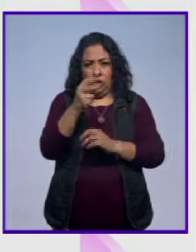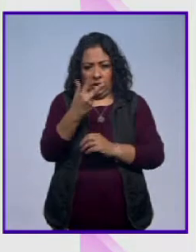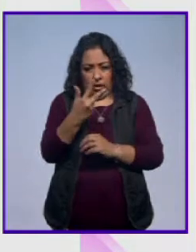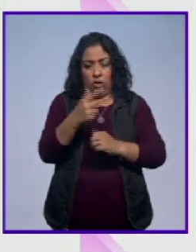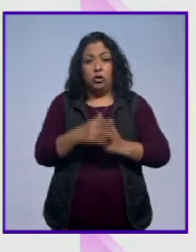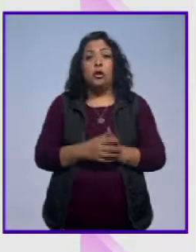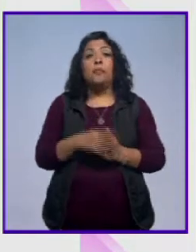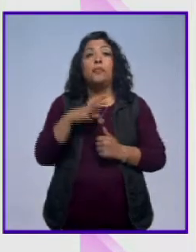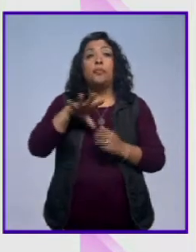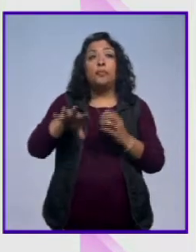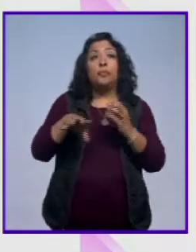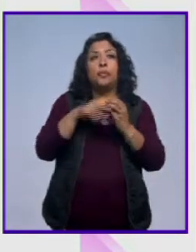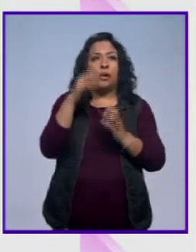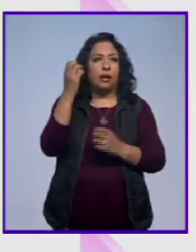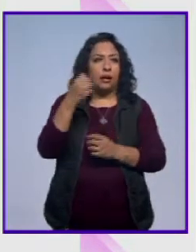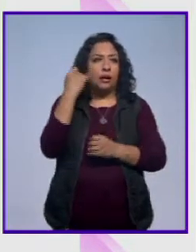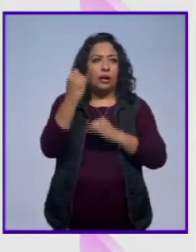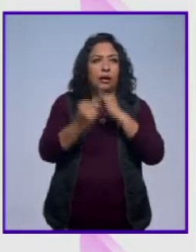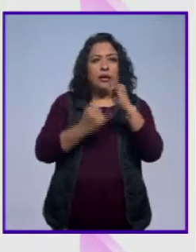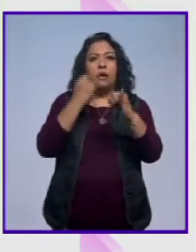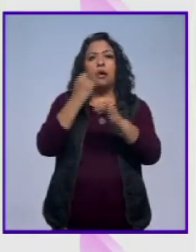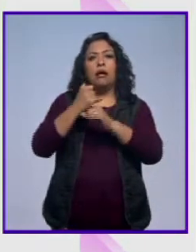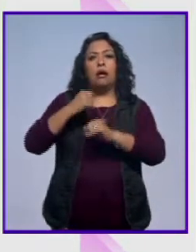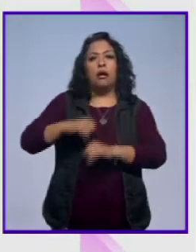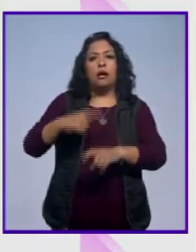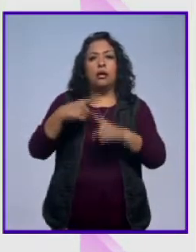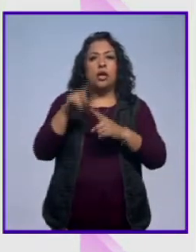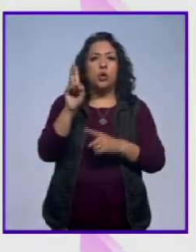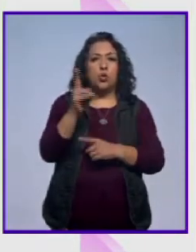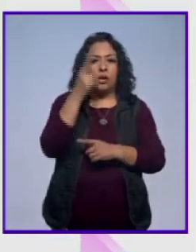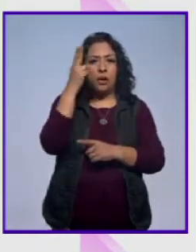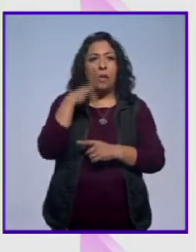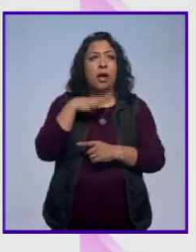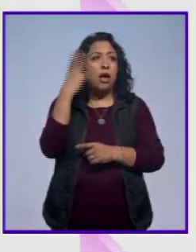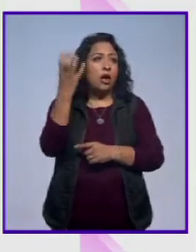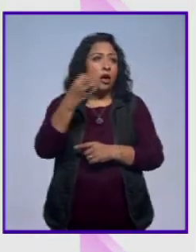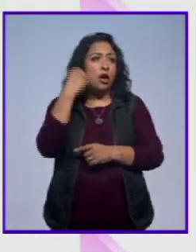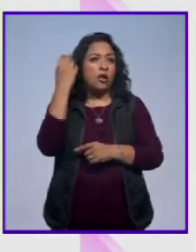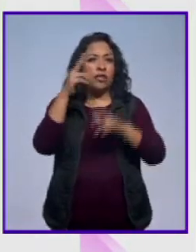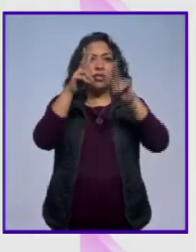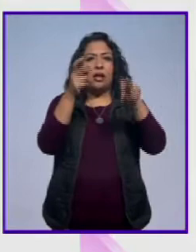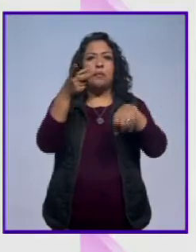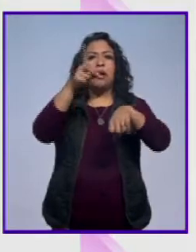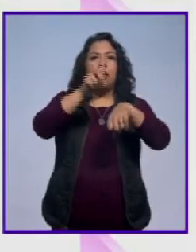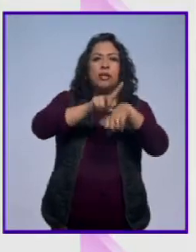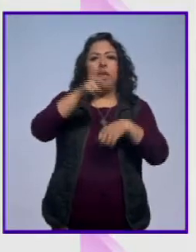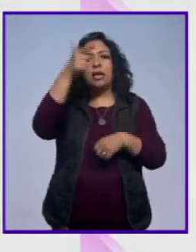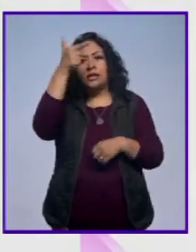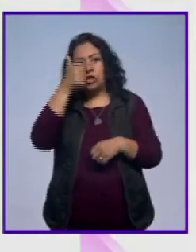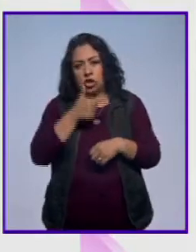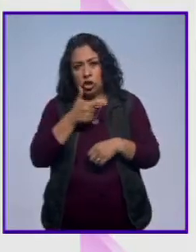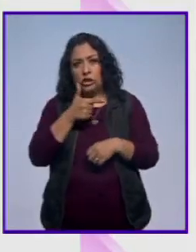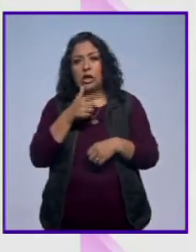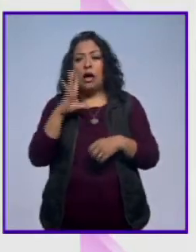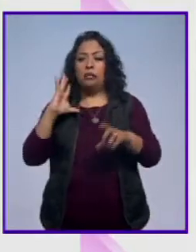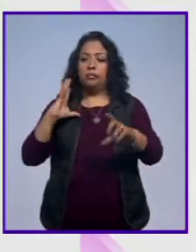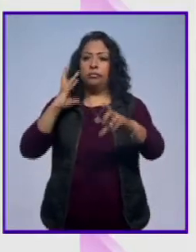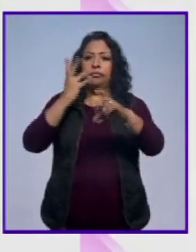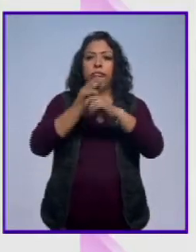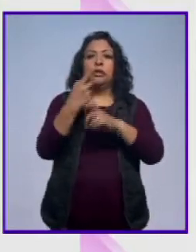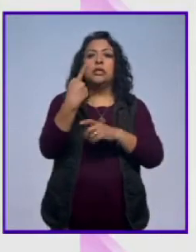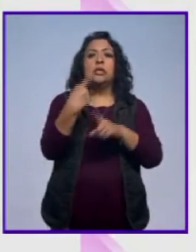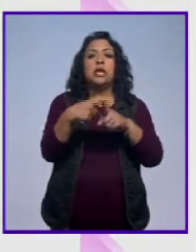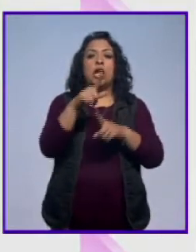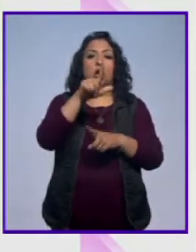Como parte del Colegio Internacional que organiza la UNAM, ofreció la conferencia Los Días y las Noches, una retrospectiva de Luis